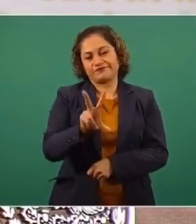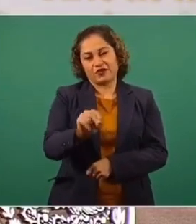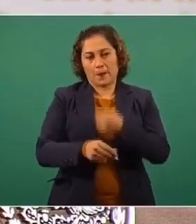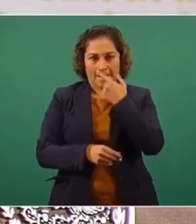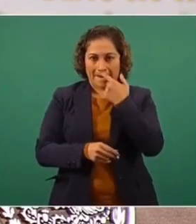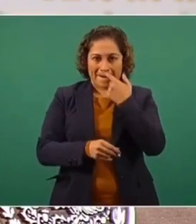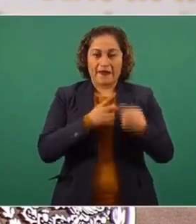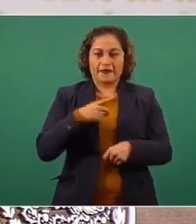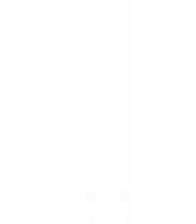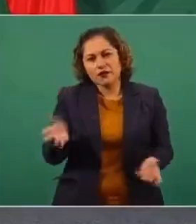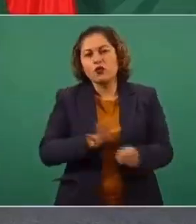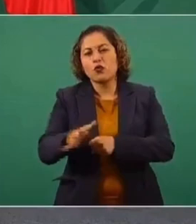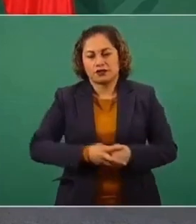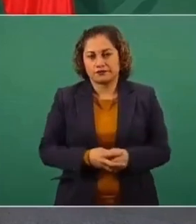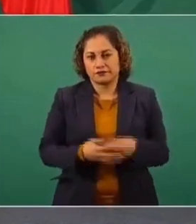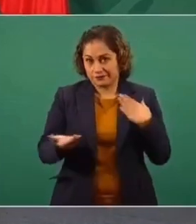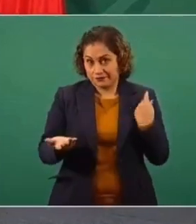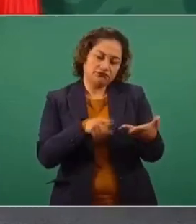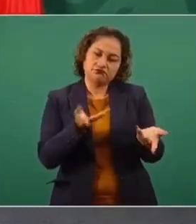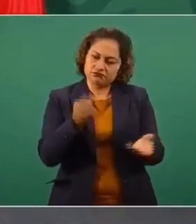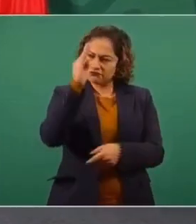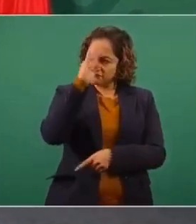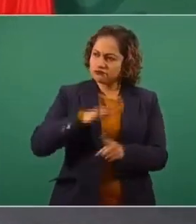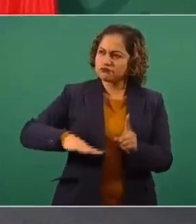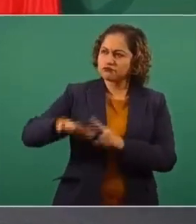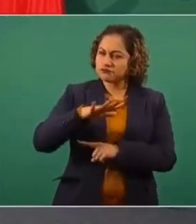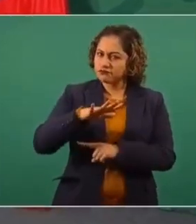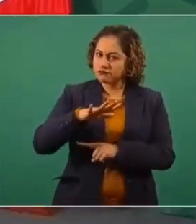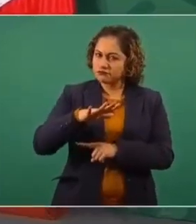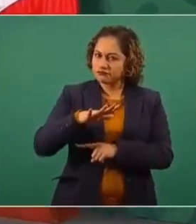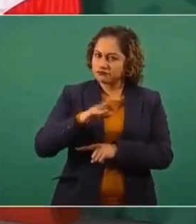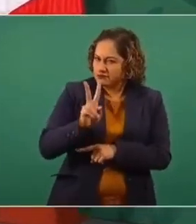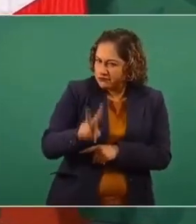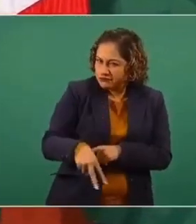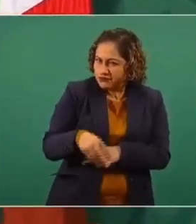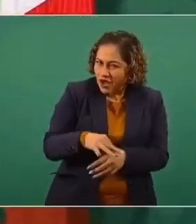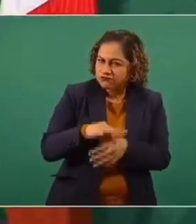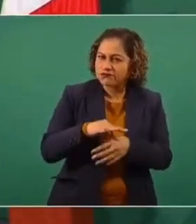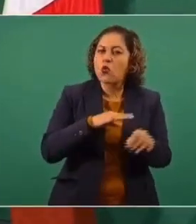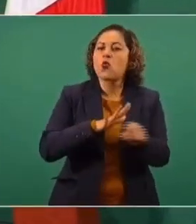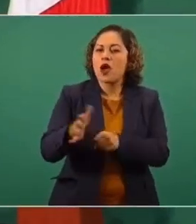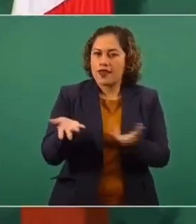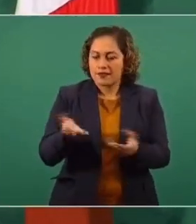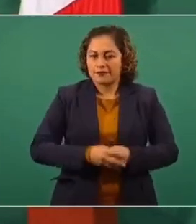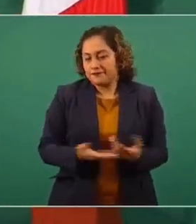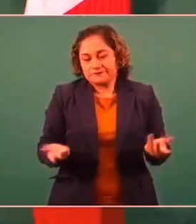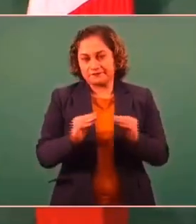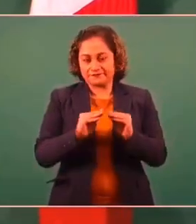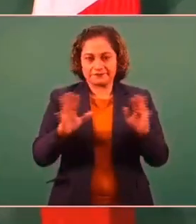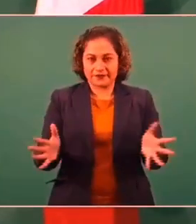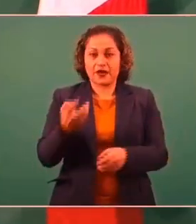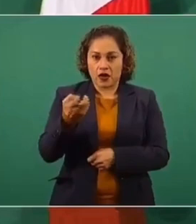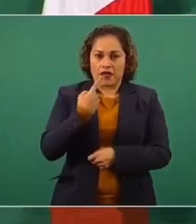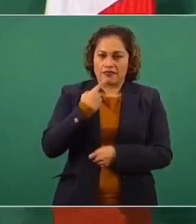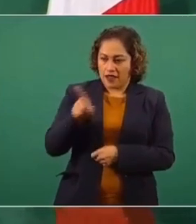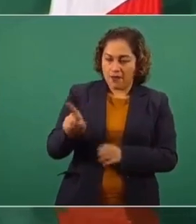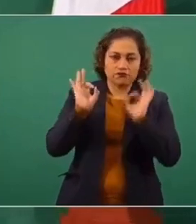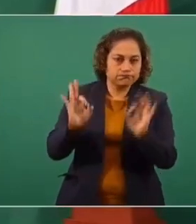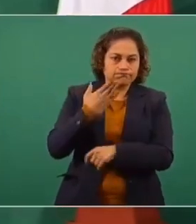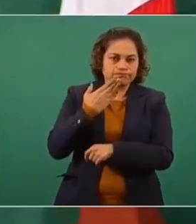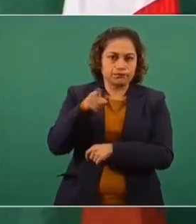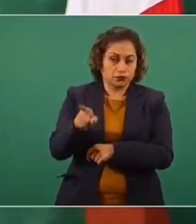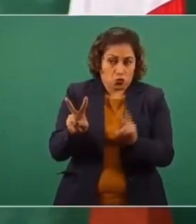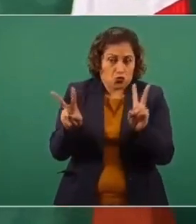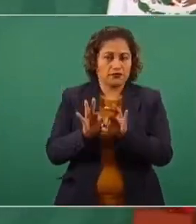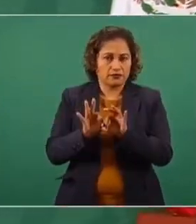preguntarse, ¿y de parte de quién? ¿Por qué todo esto que hay detrás? Independientemente de que se trate de una demanda legítima y de un asunto